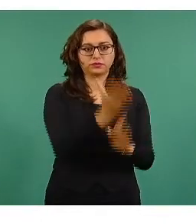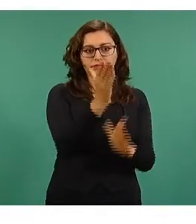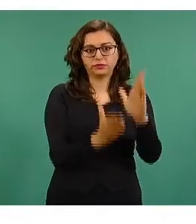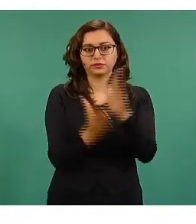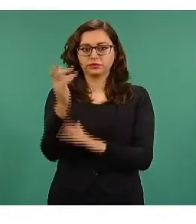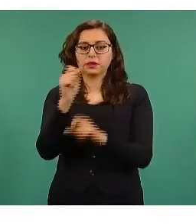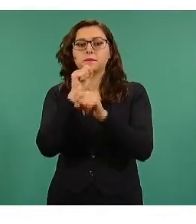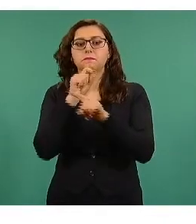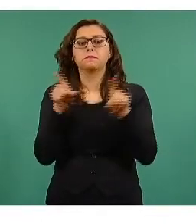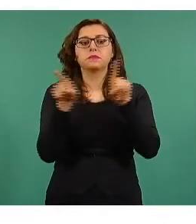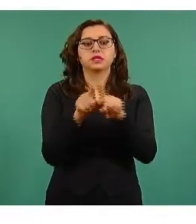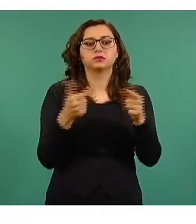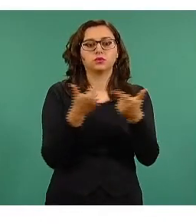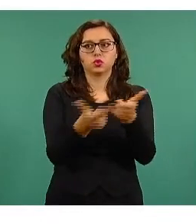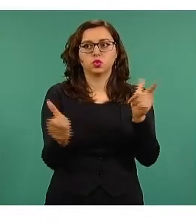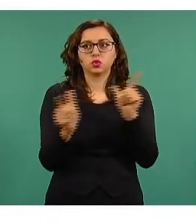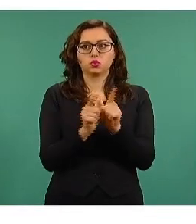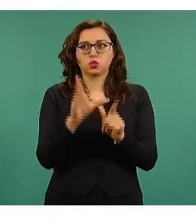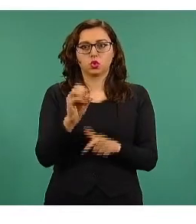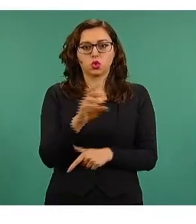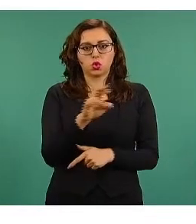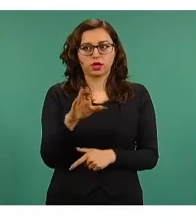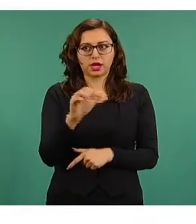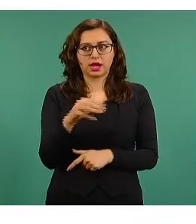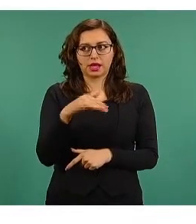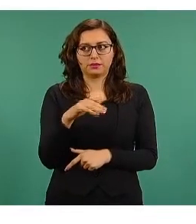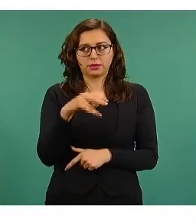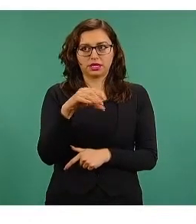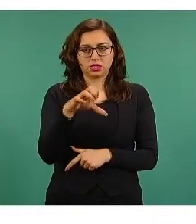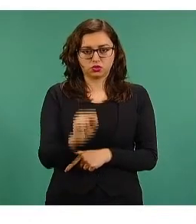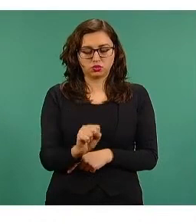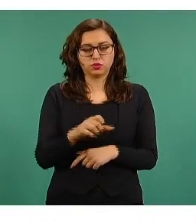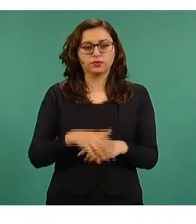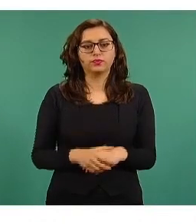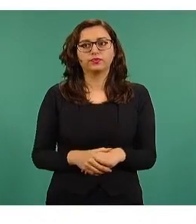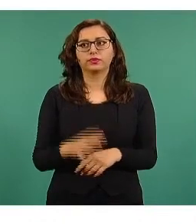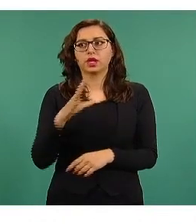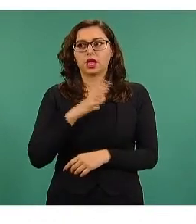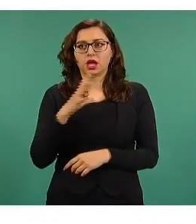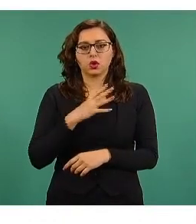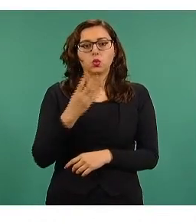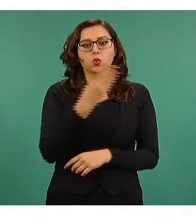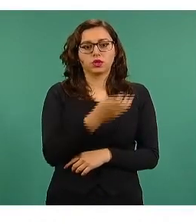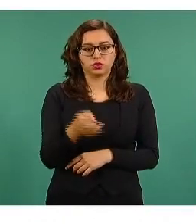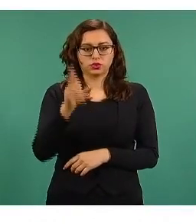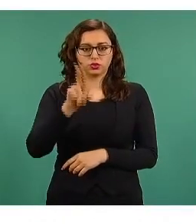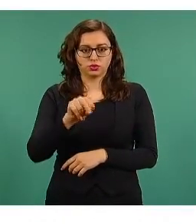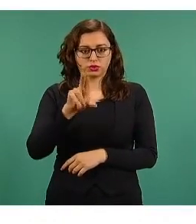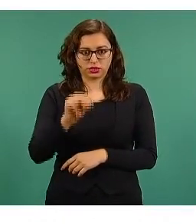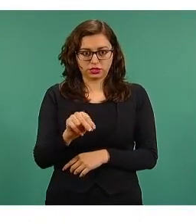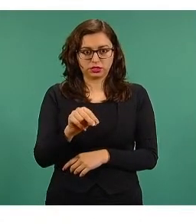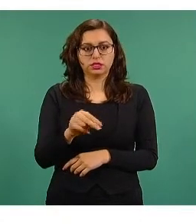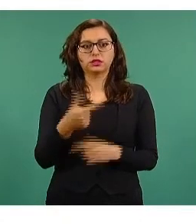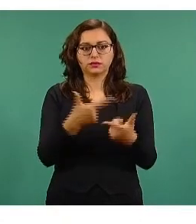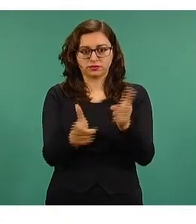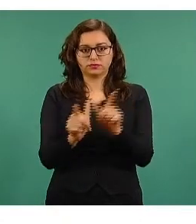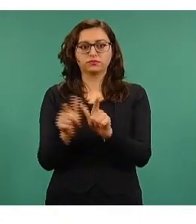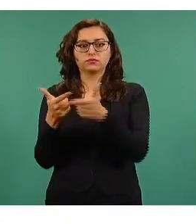como se hizo la vez anterior. Se activan 480 brigadas en esta ocasión.